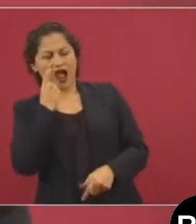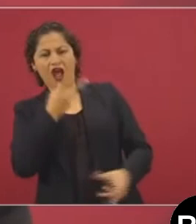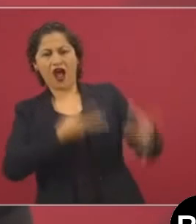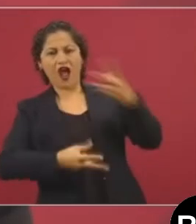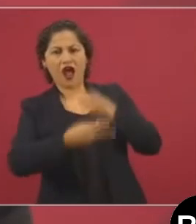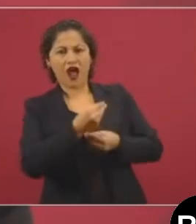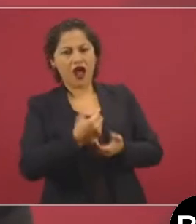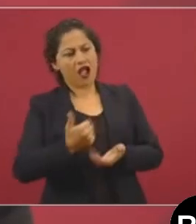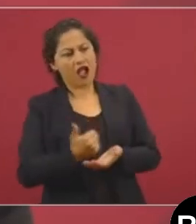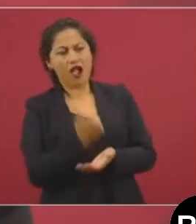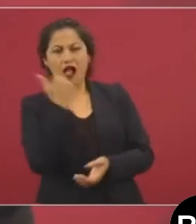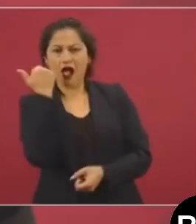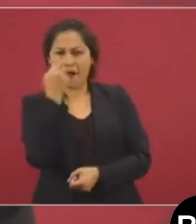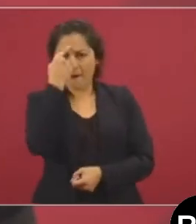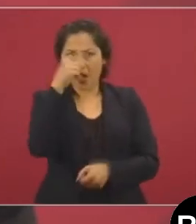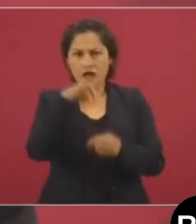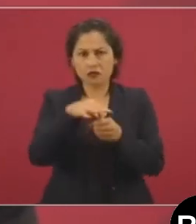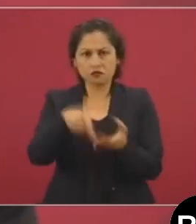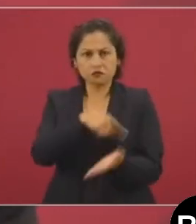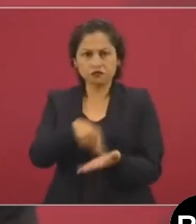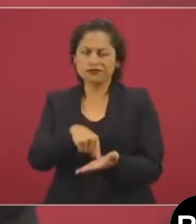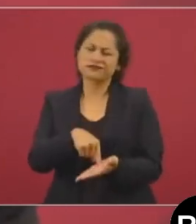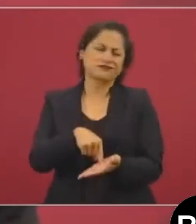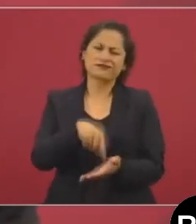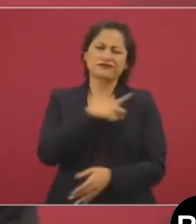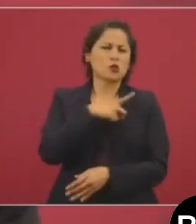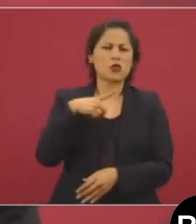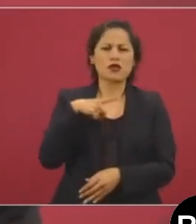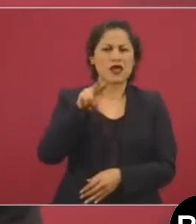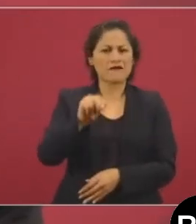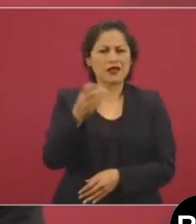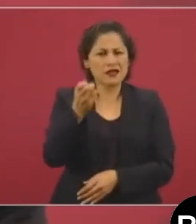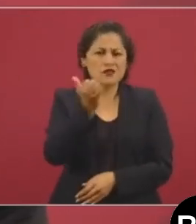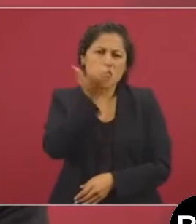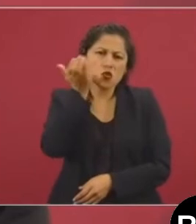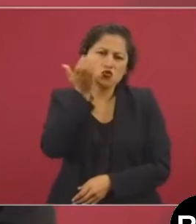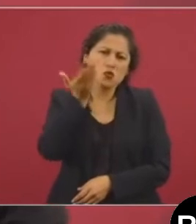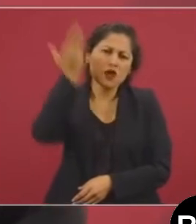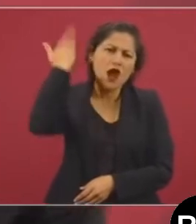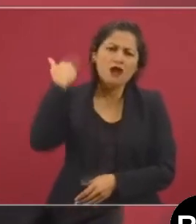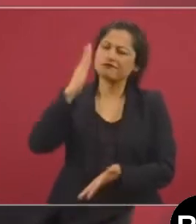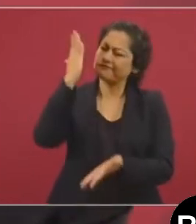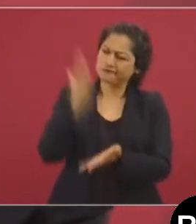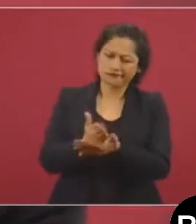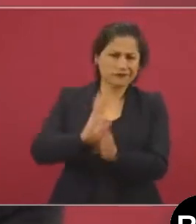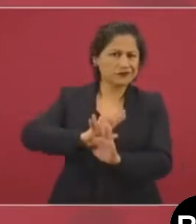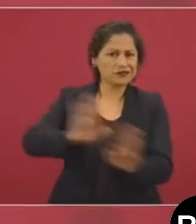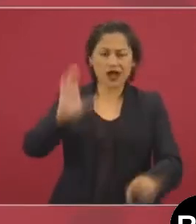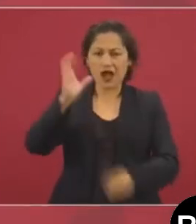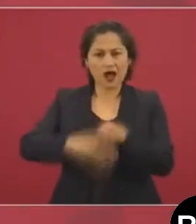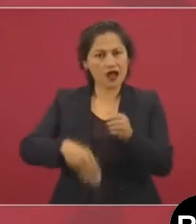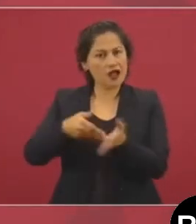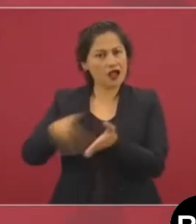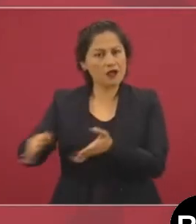que se haga